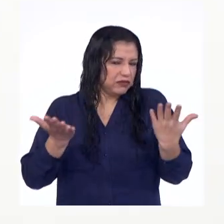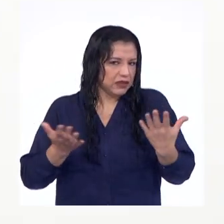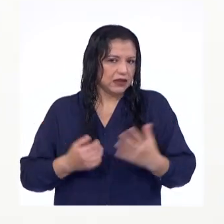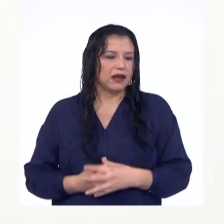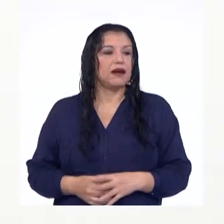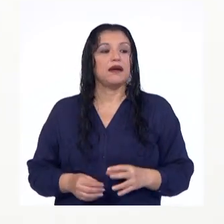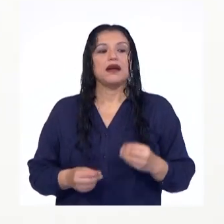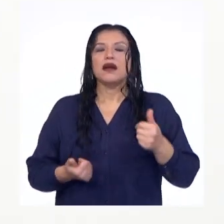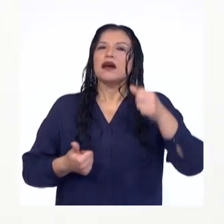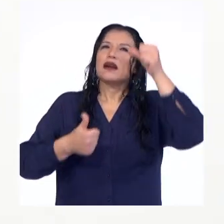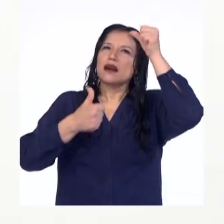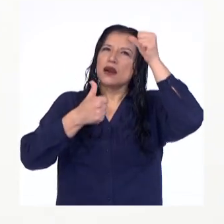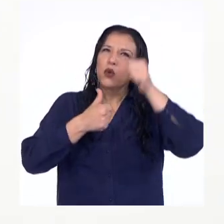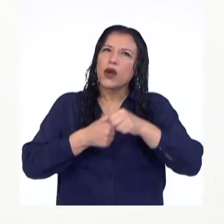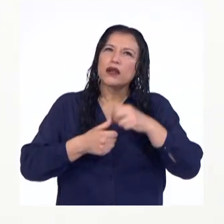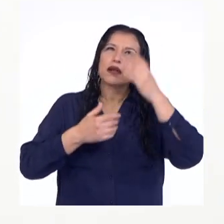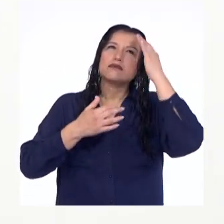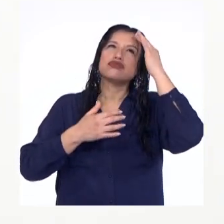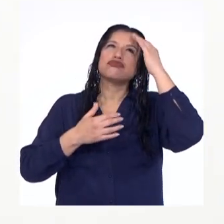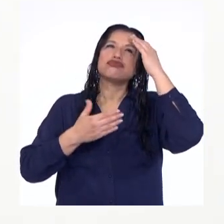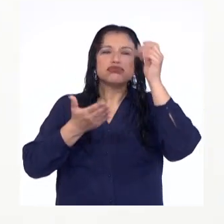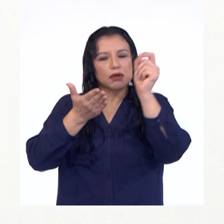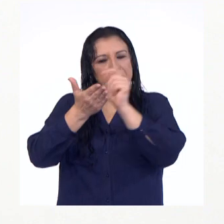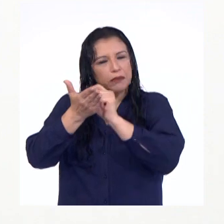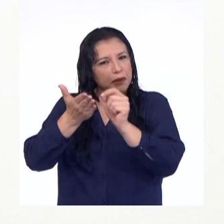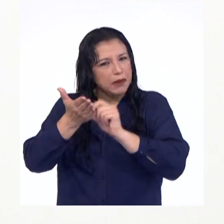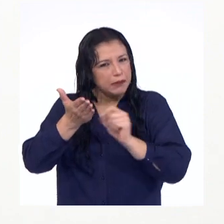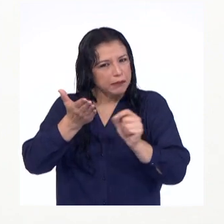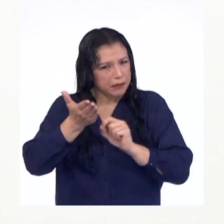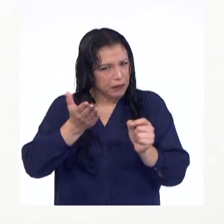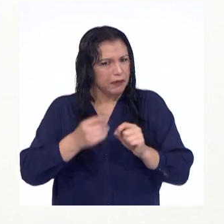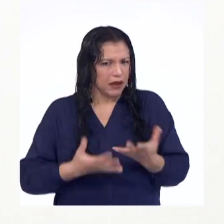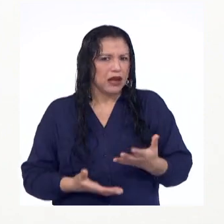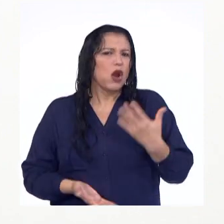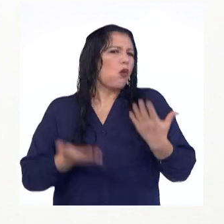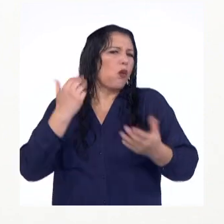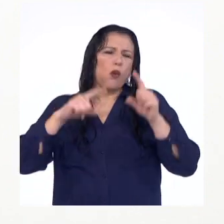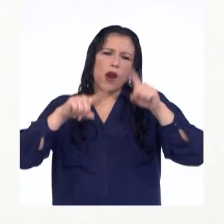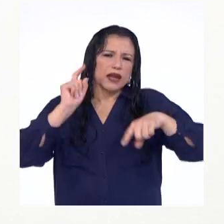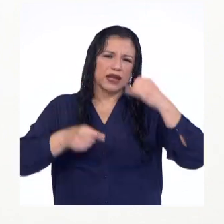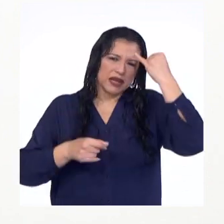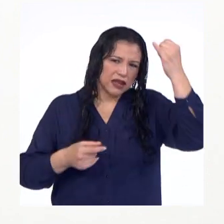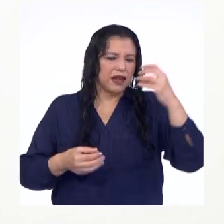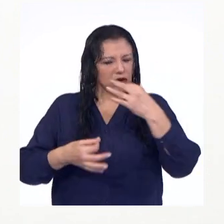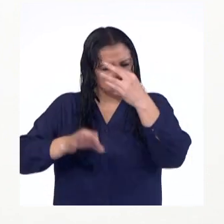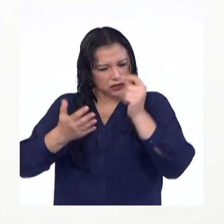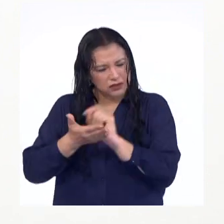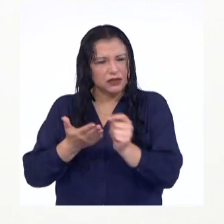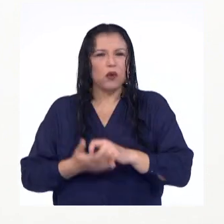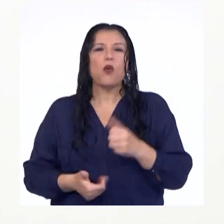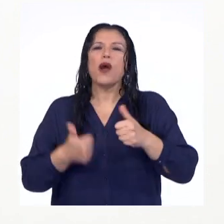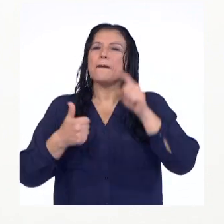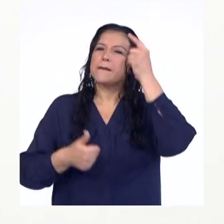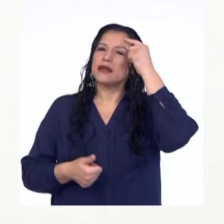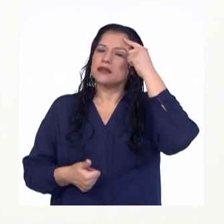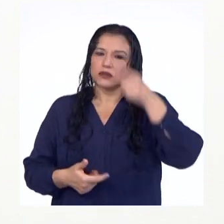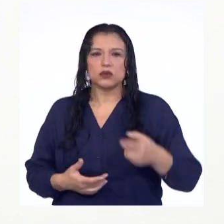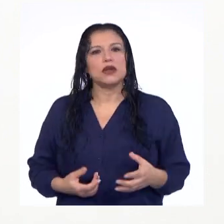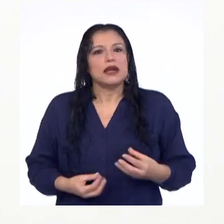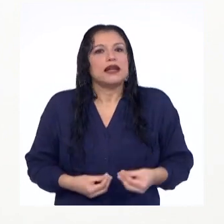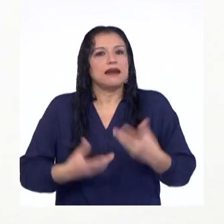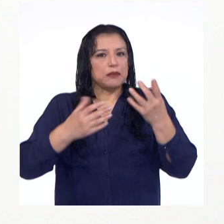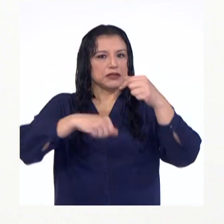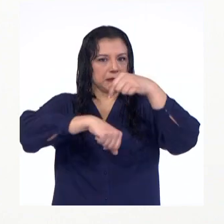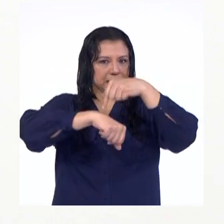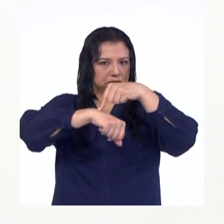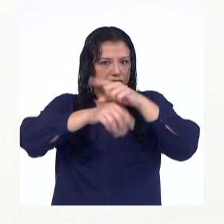Pongan lo que recuerdan de estas medidas de localización en su cuaderno de campo o en las hojas donde estén tomando sus apuntes. Les daremos